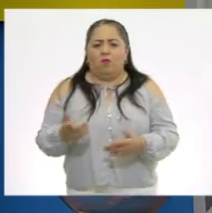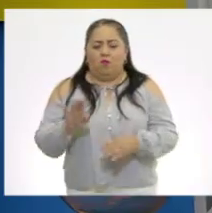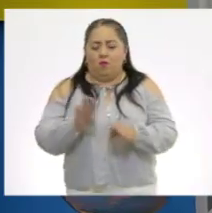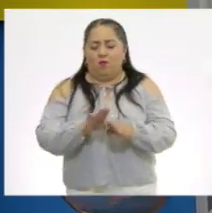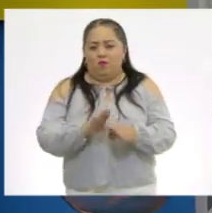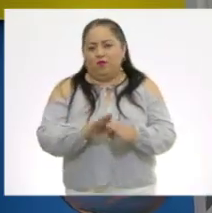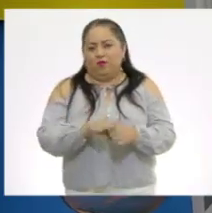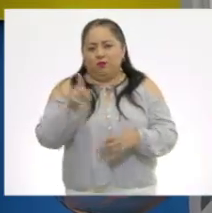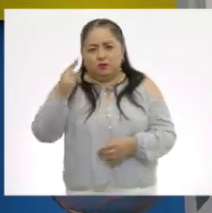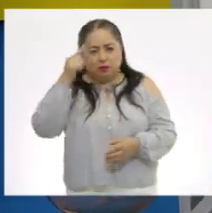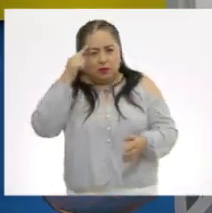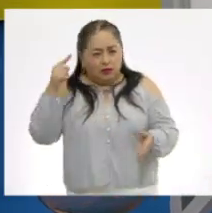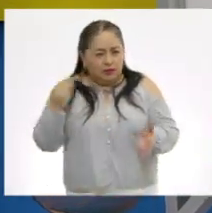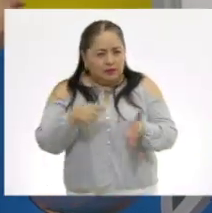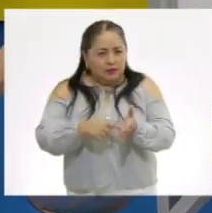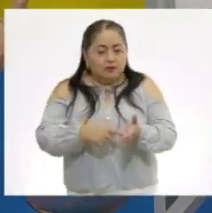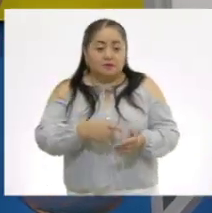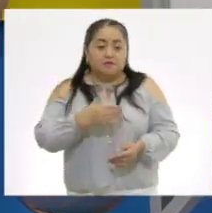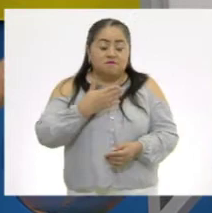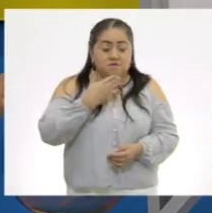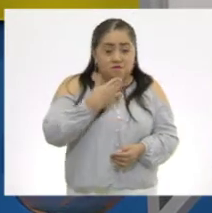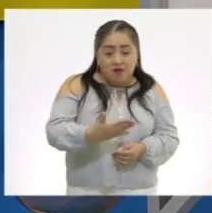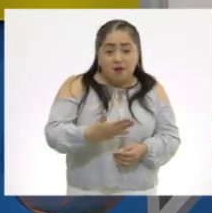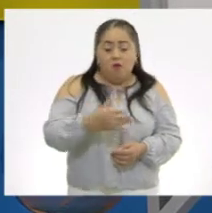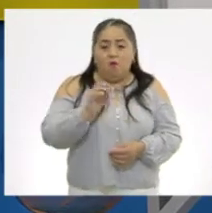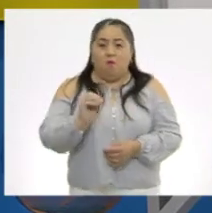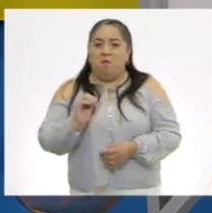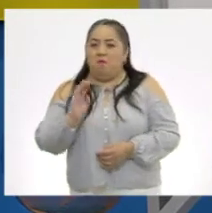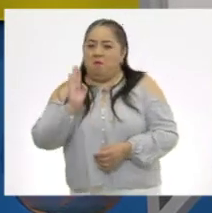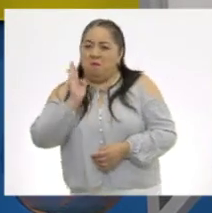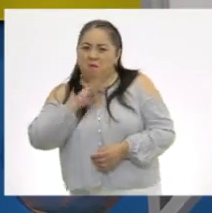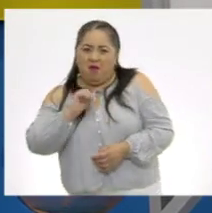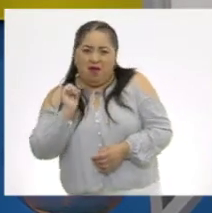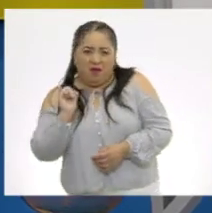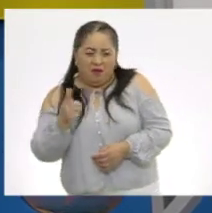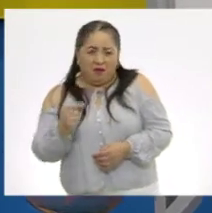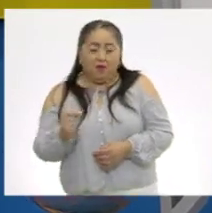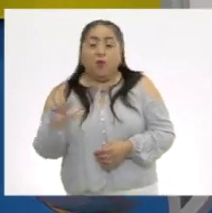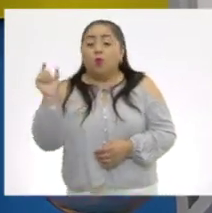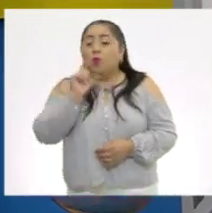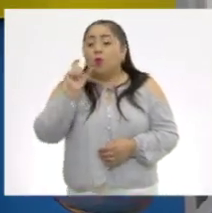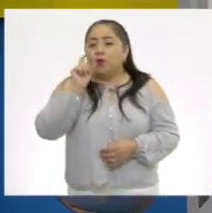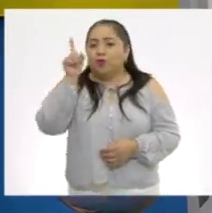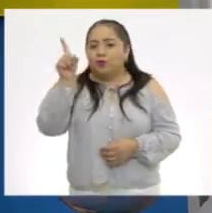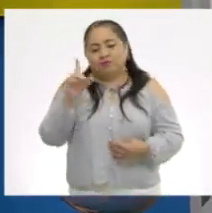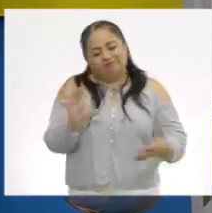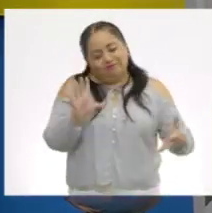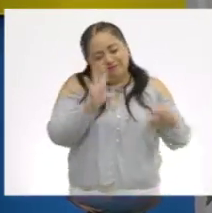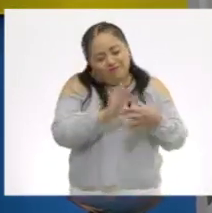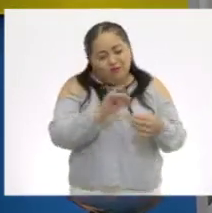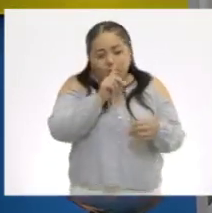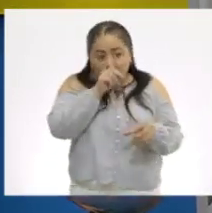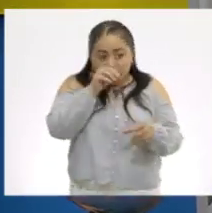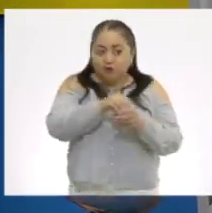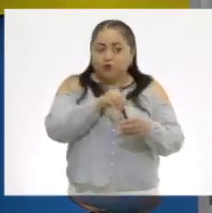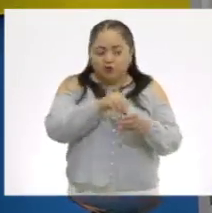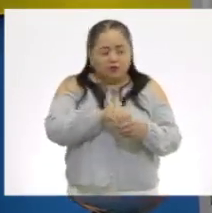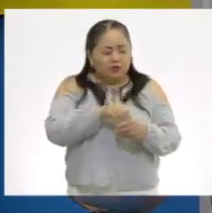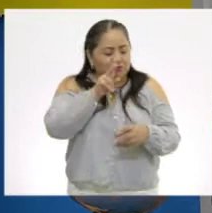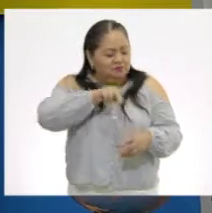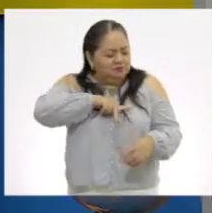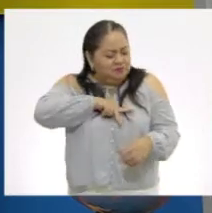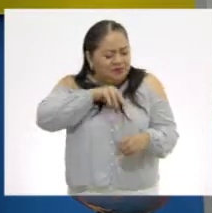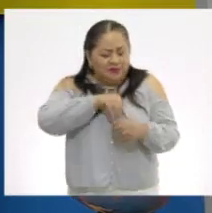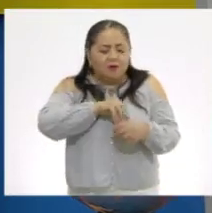esta acción, ¿crees que sea de beneficio o que te afecte? Cuando tú le cuentas un secreto, un súper